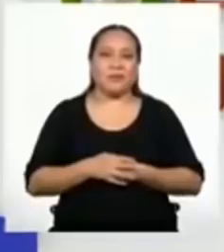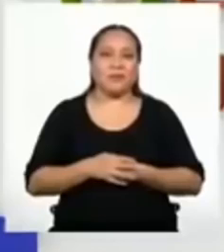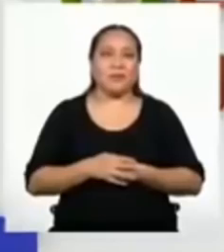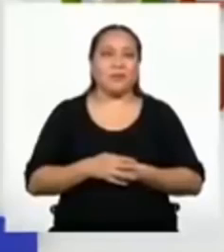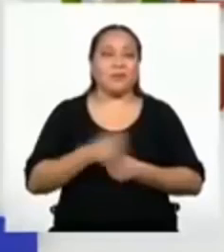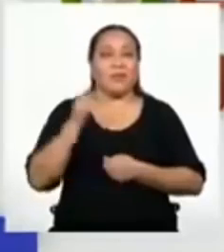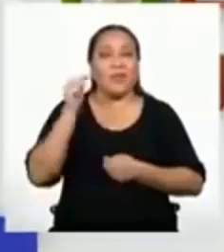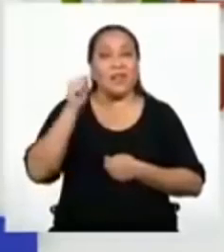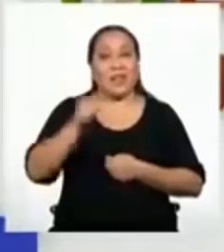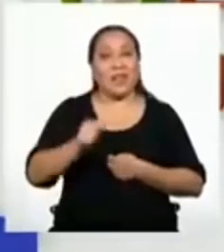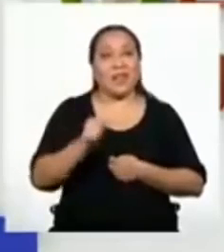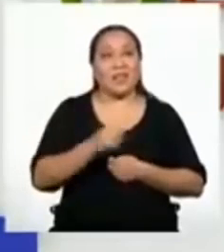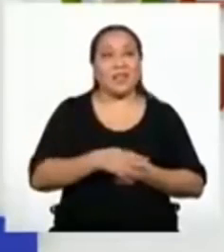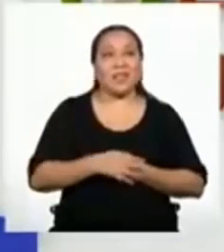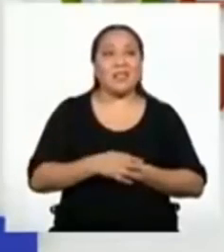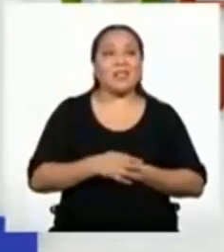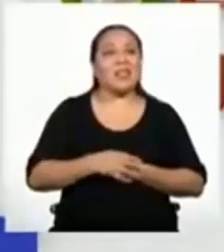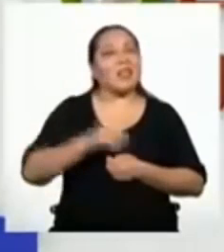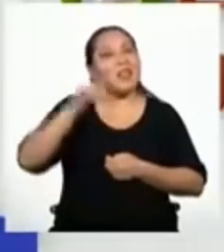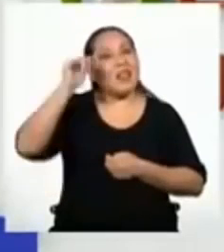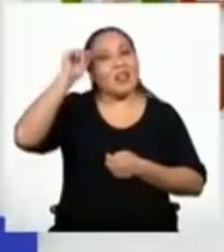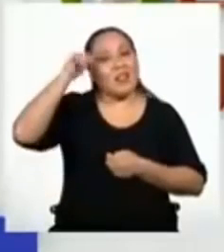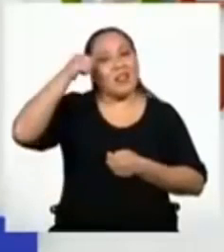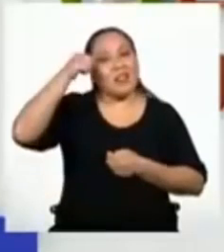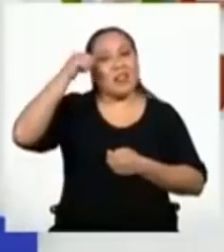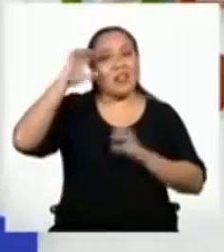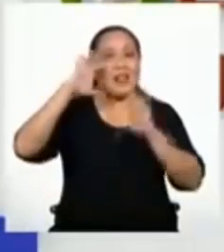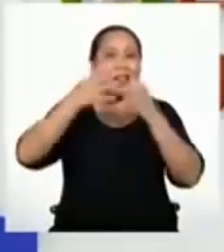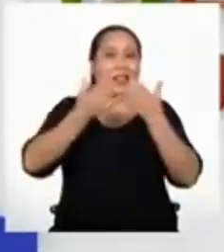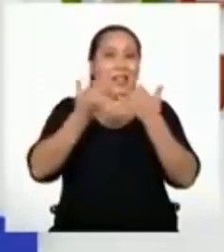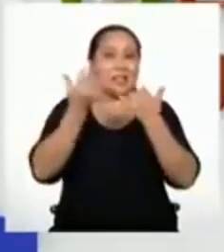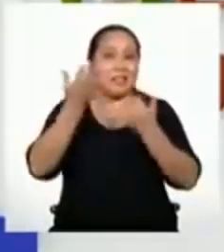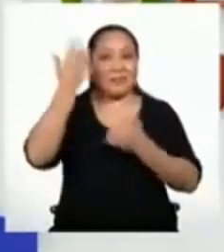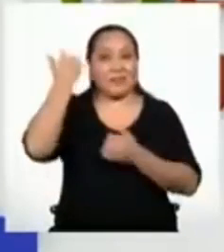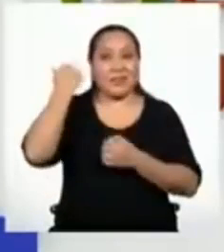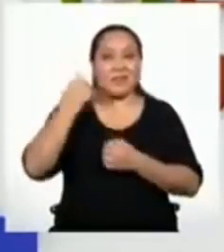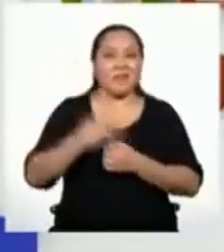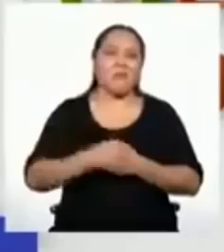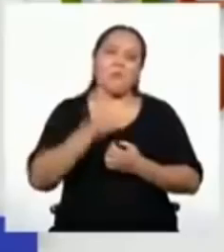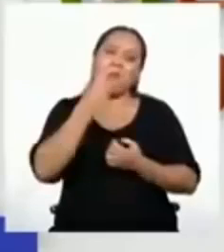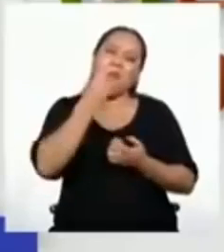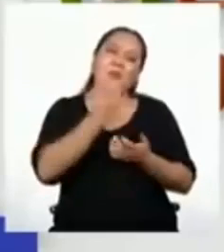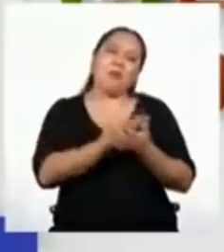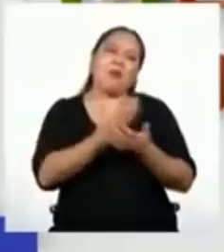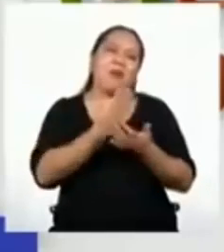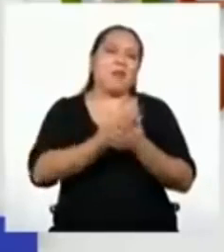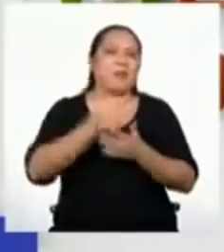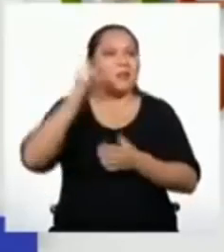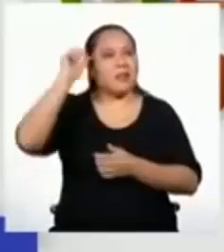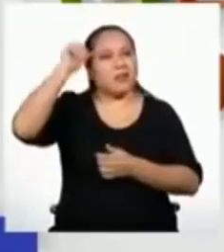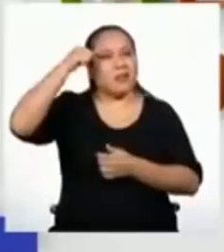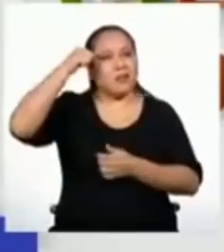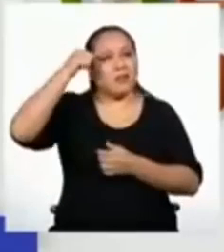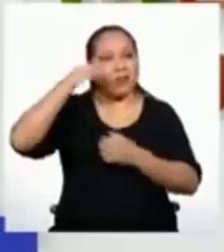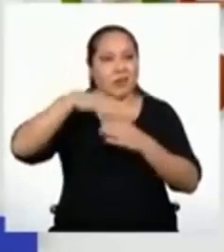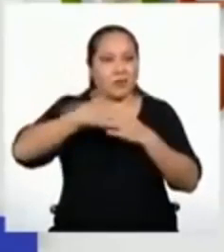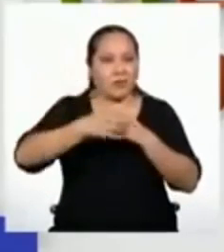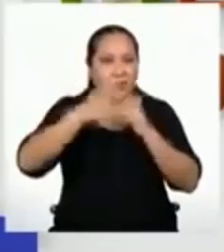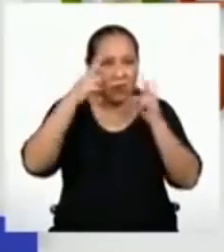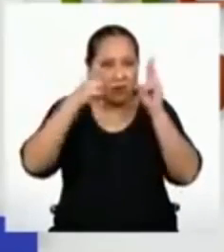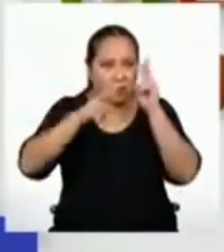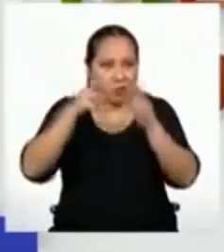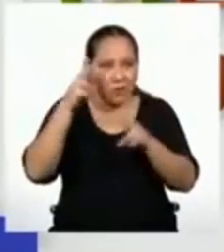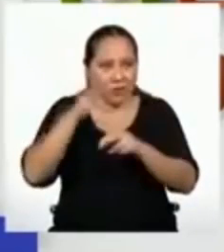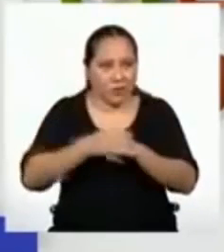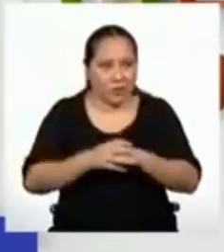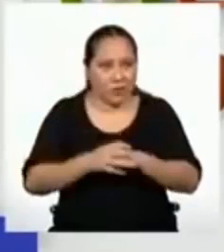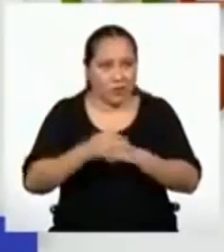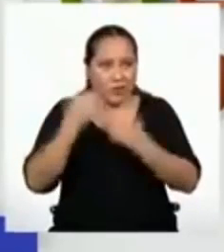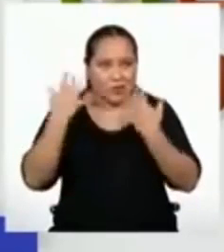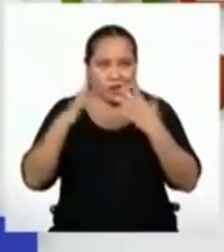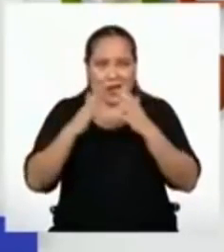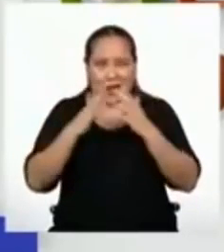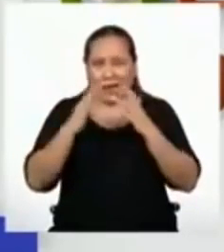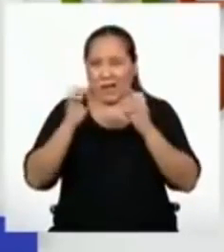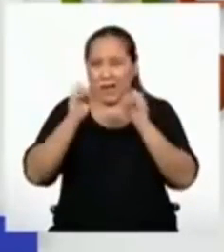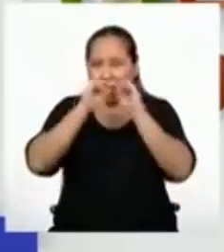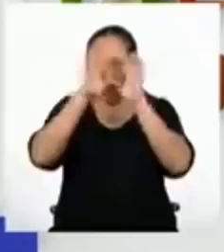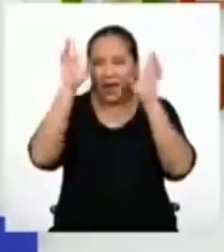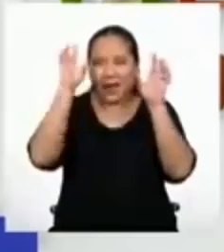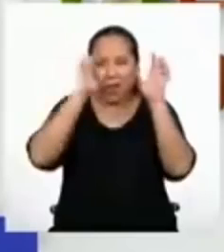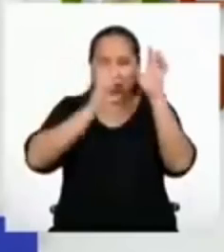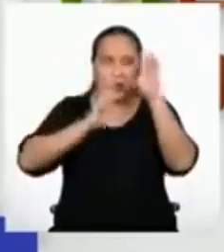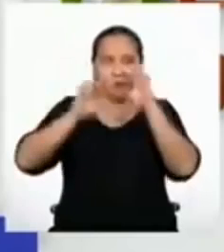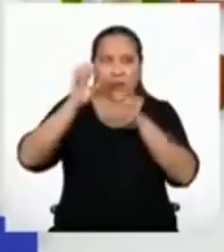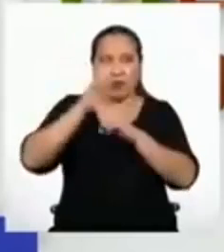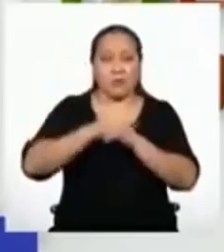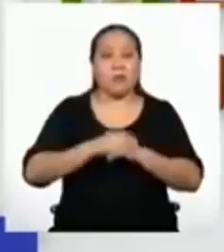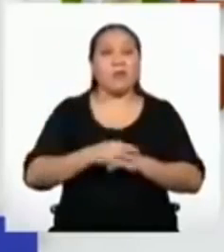Y ese fue nuestro repaso de hoy. Buenos recuerdos. Espero que luego de verlo hayan aclarado algunas de sus dudas.